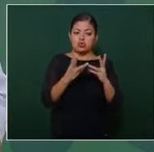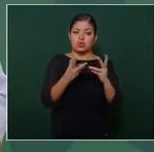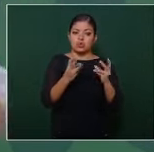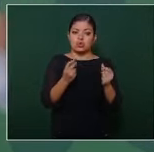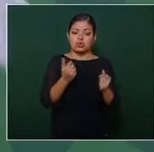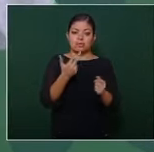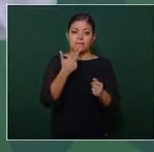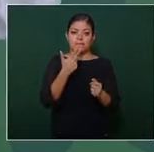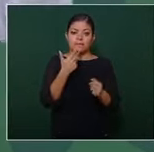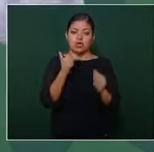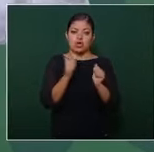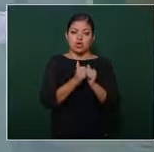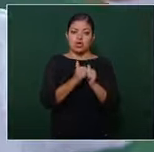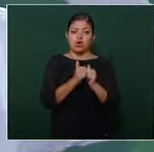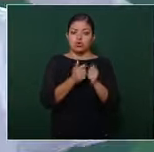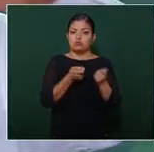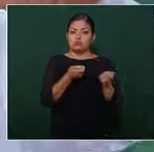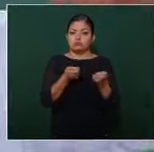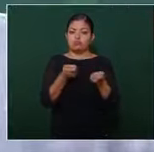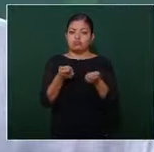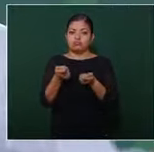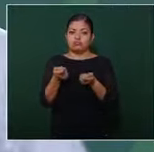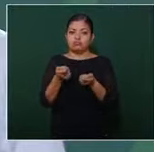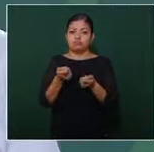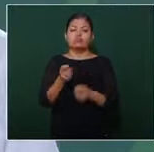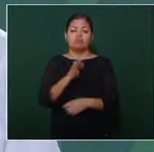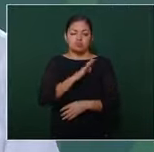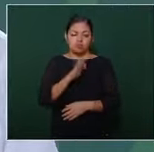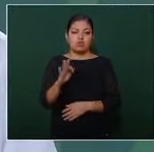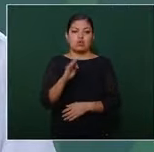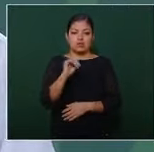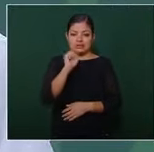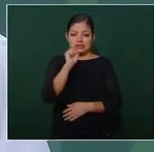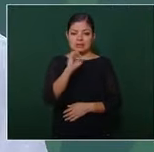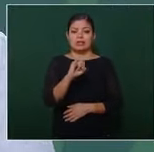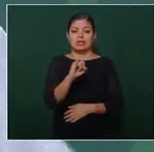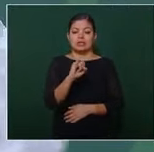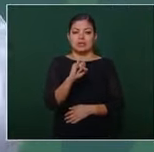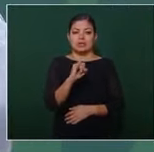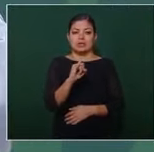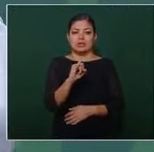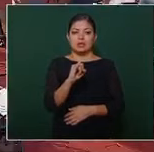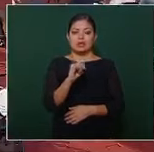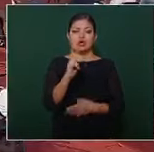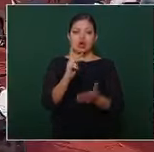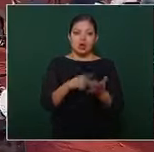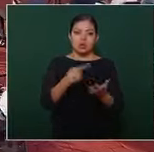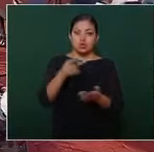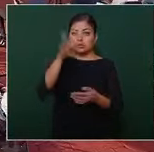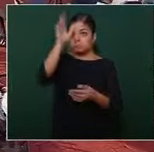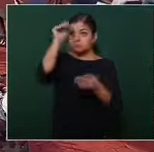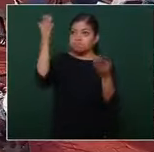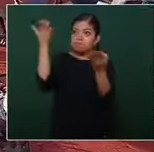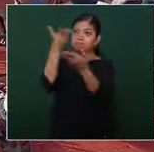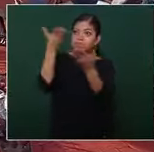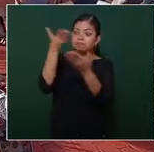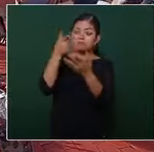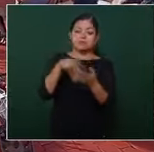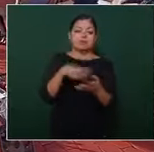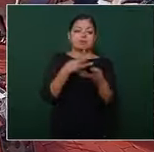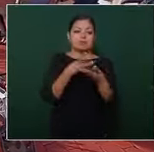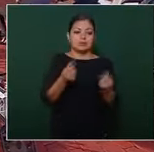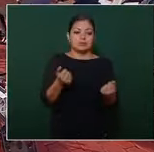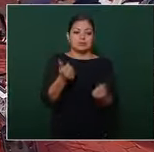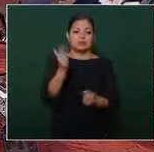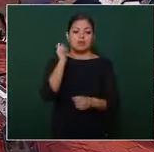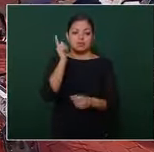entonces sí pueden haber oportunidades de un arreglo eso